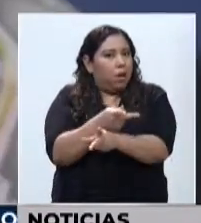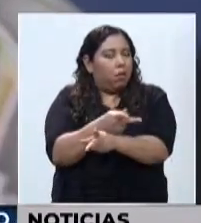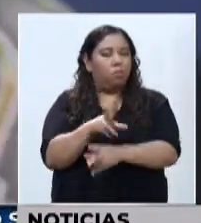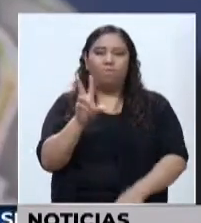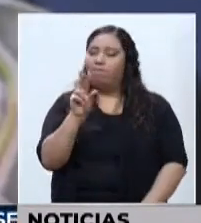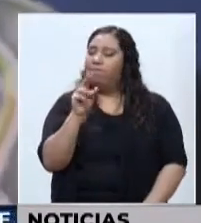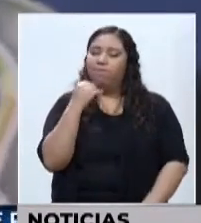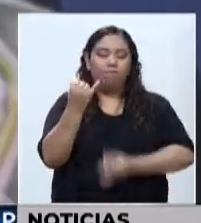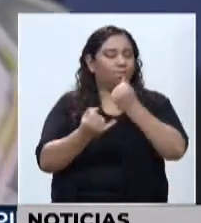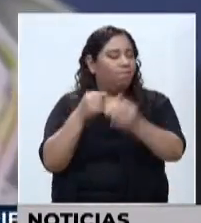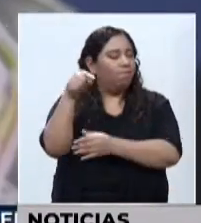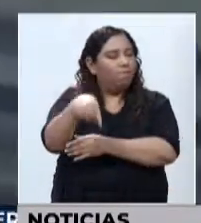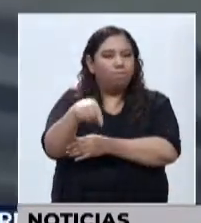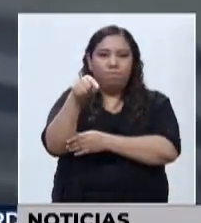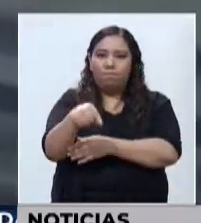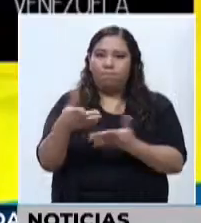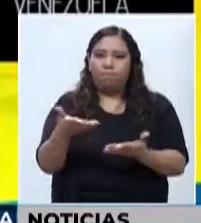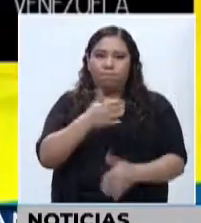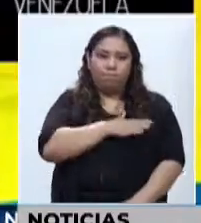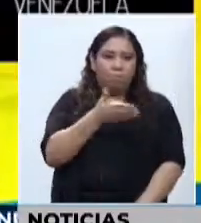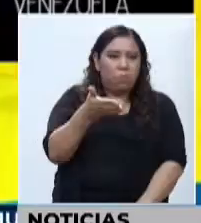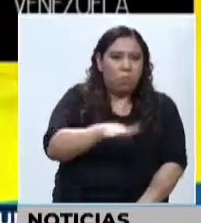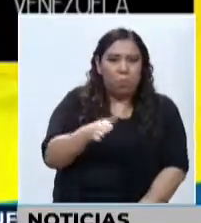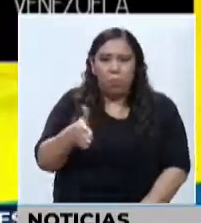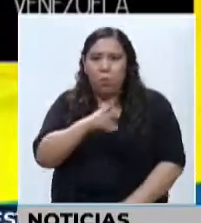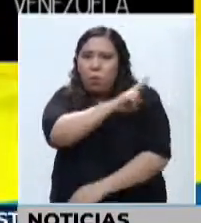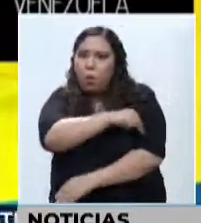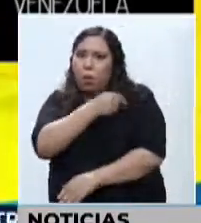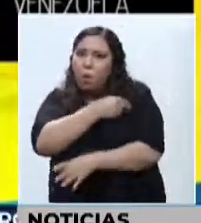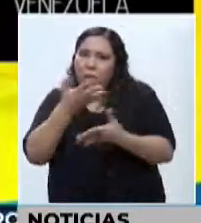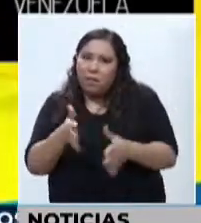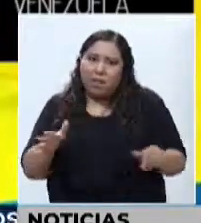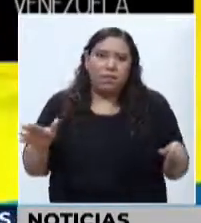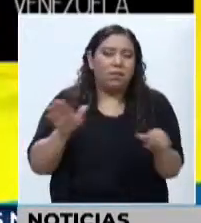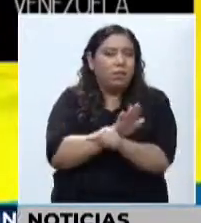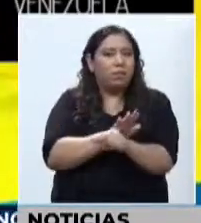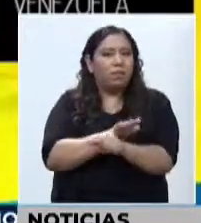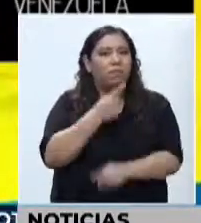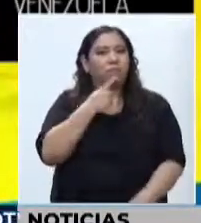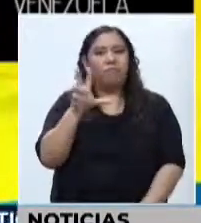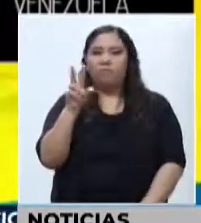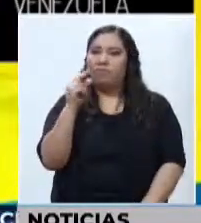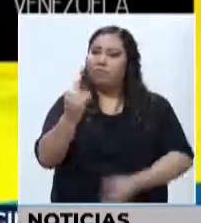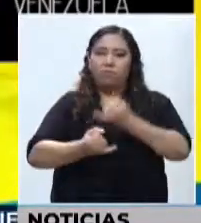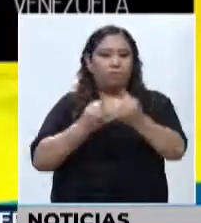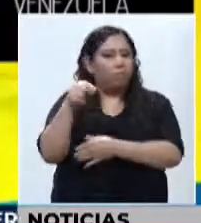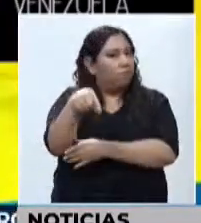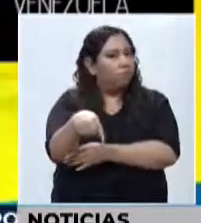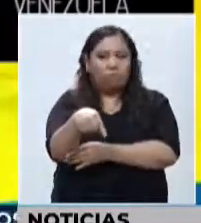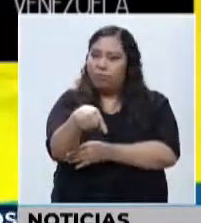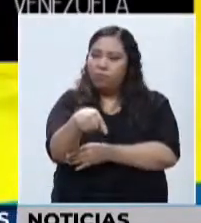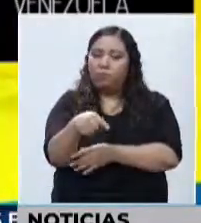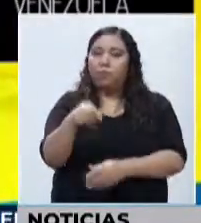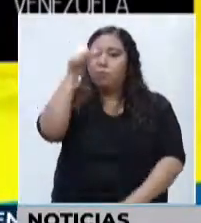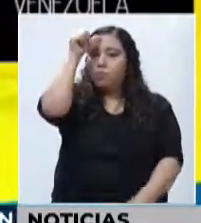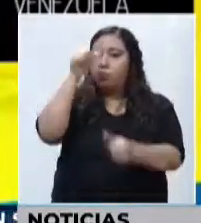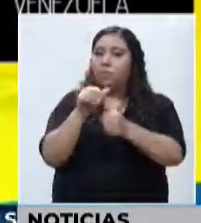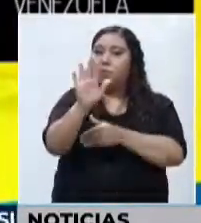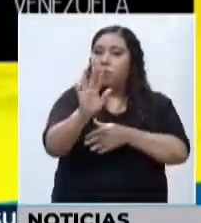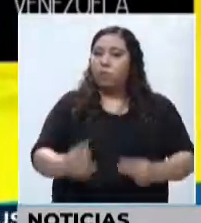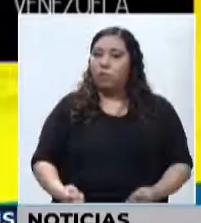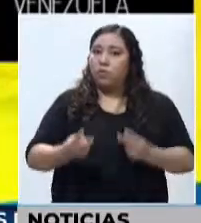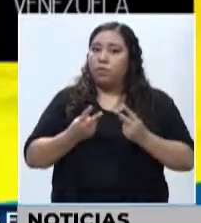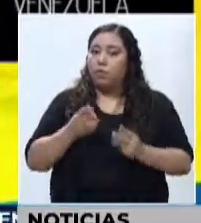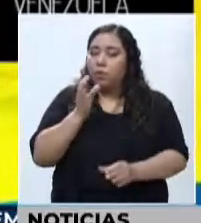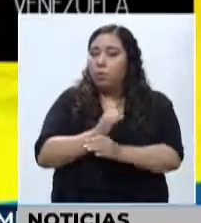como nunca nuestros cementerios y hospitales. Declaró Caleiros en una rueda de prensa. Recuerda que con la vida no se